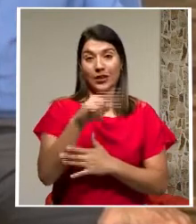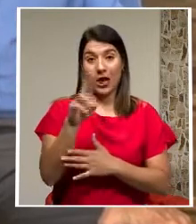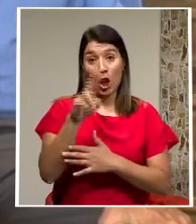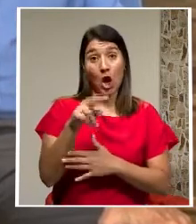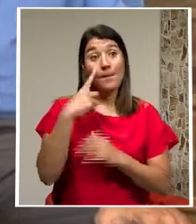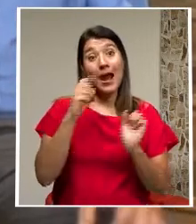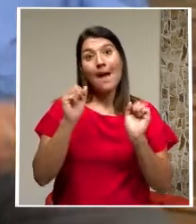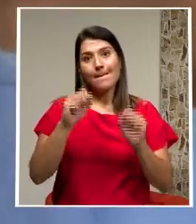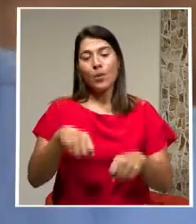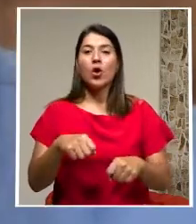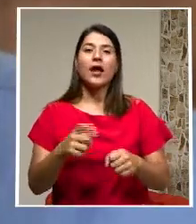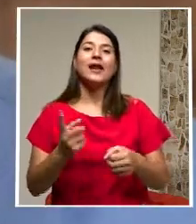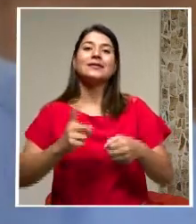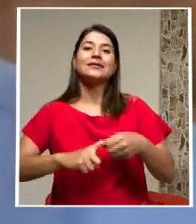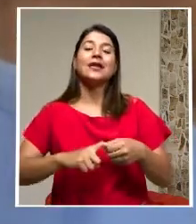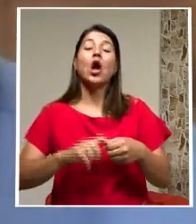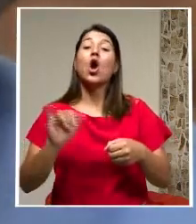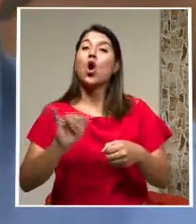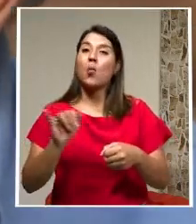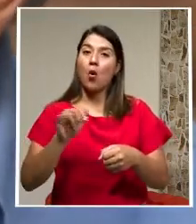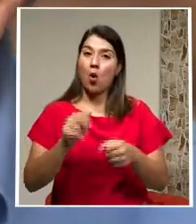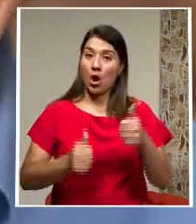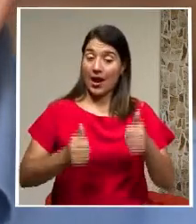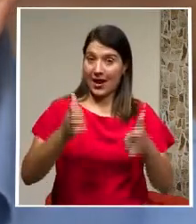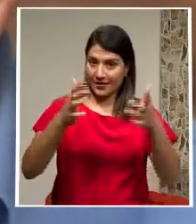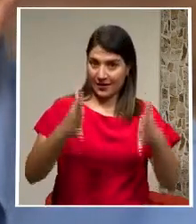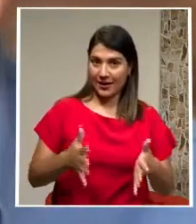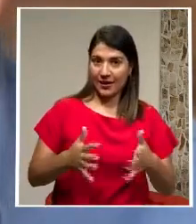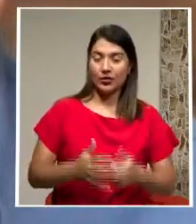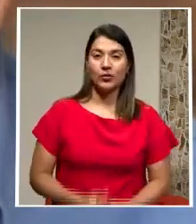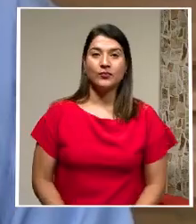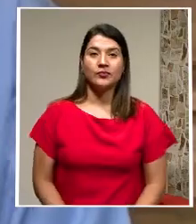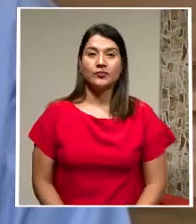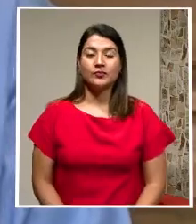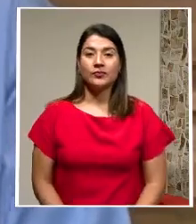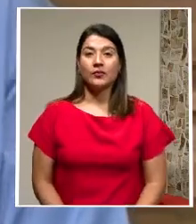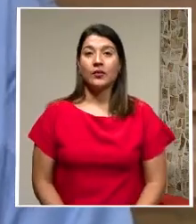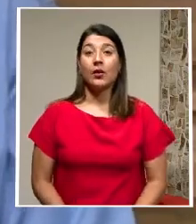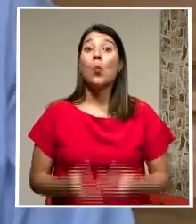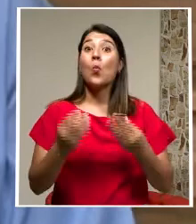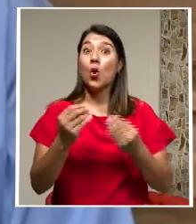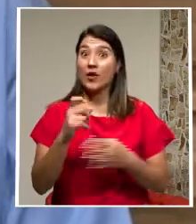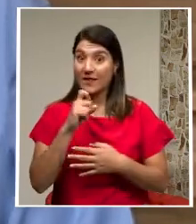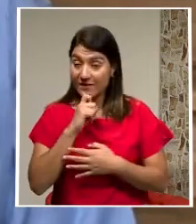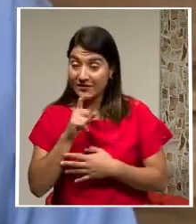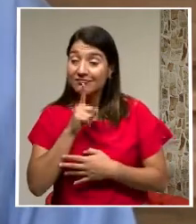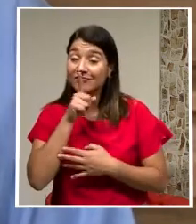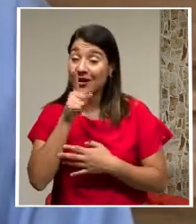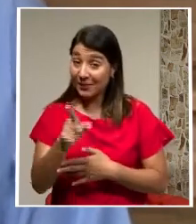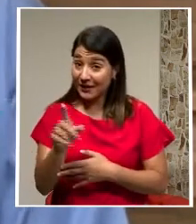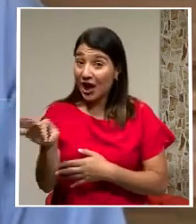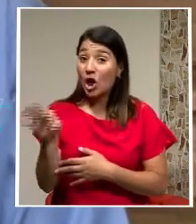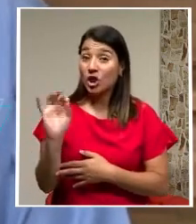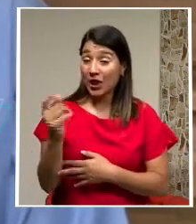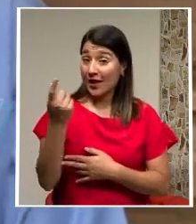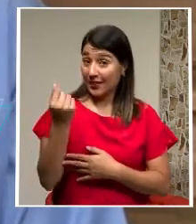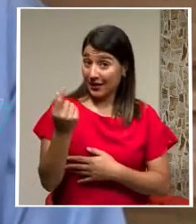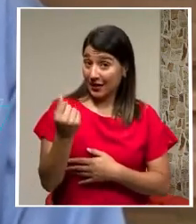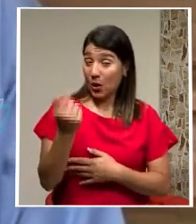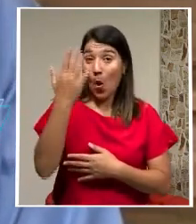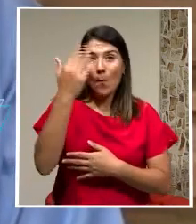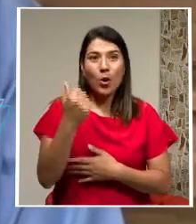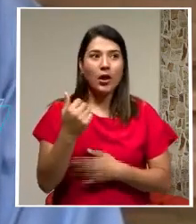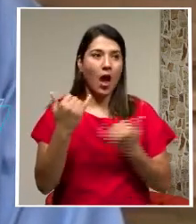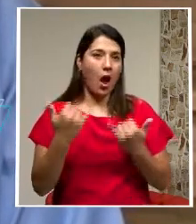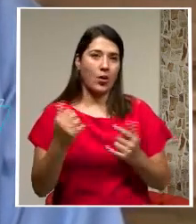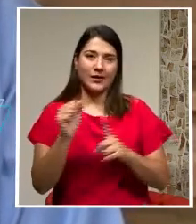inscripción Que obtuvo Por medio De donaciones Y un crédito A un particular Costó mucho Me confieso Costó mucho Porque el ambiente No